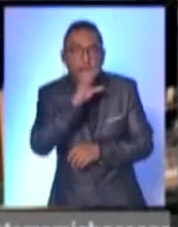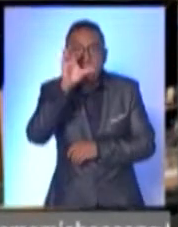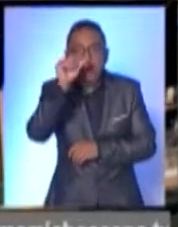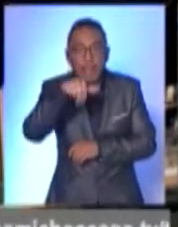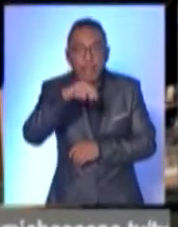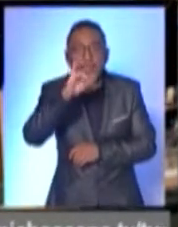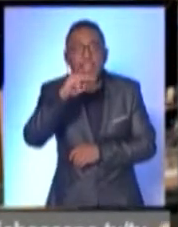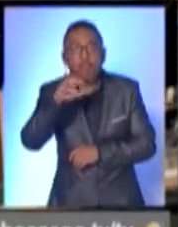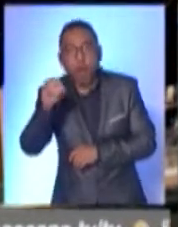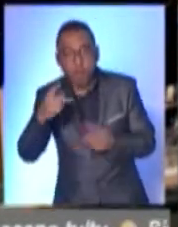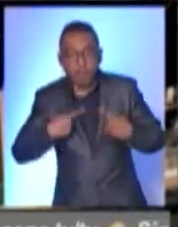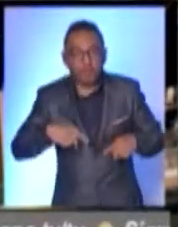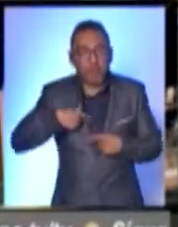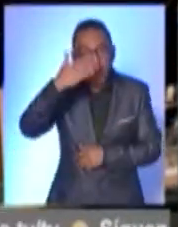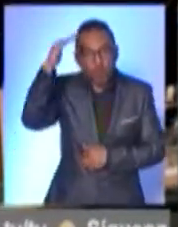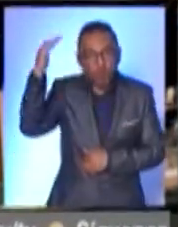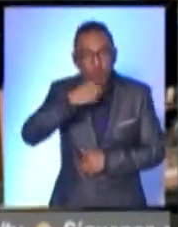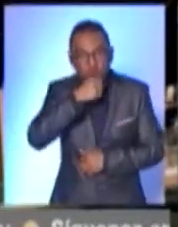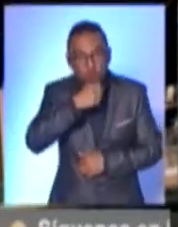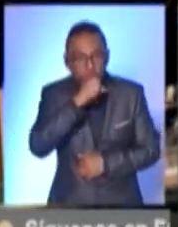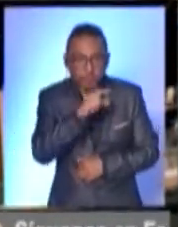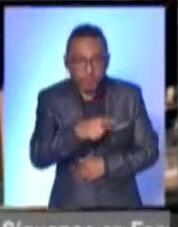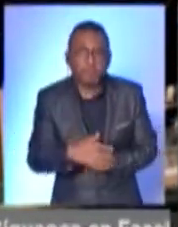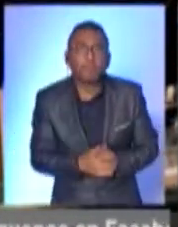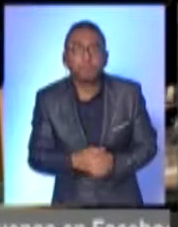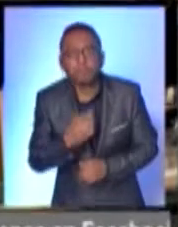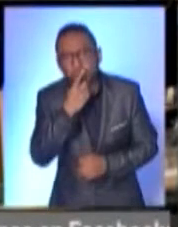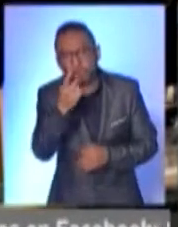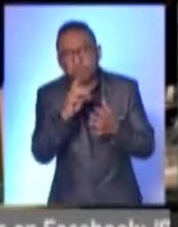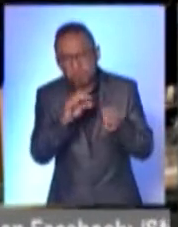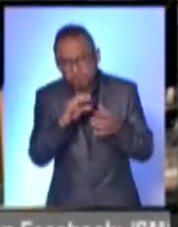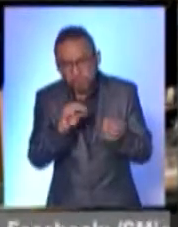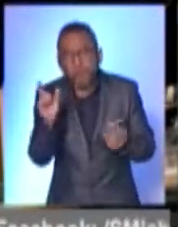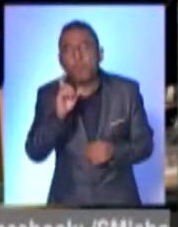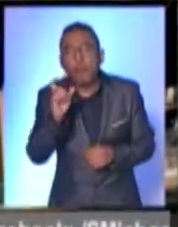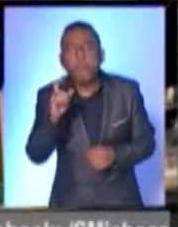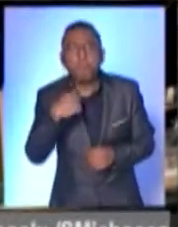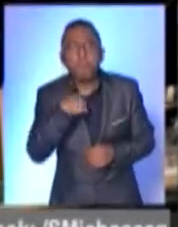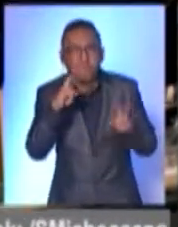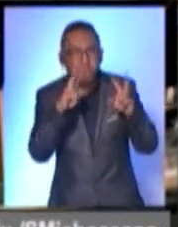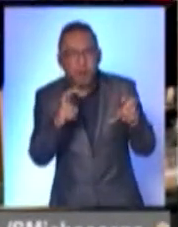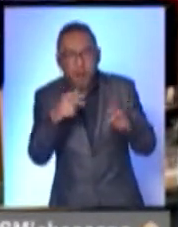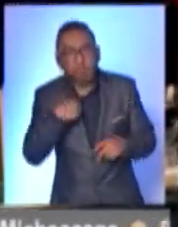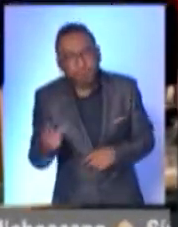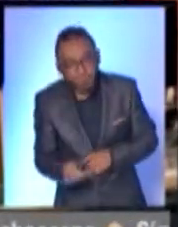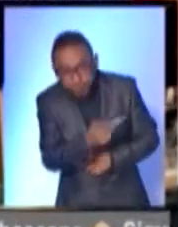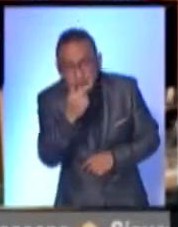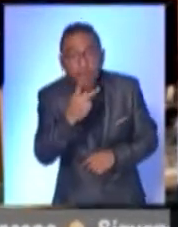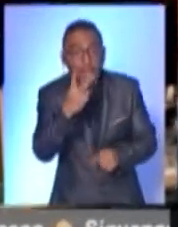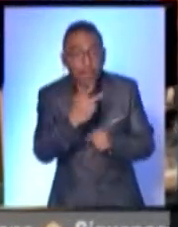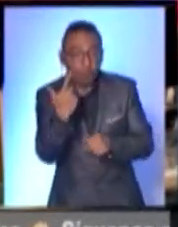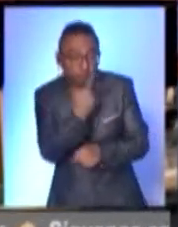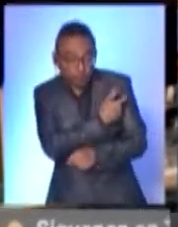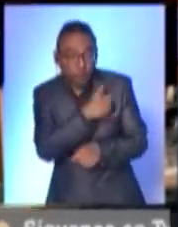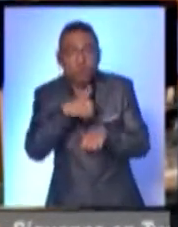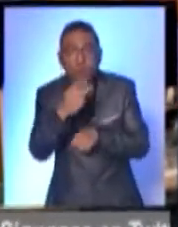aplicadas a igual número de adultos mayores. Y bueno, comentarte también que al preguntar, cuestionar sobre el tema de lo que sería la segunda dosis a los